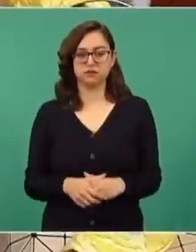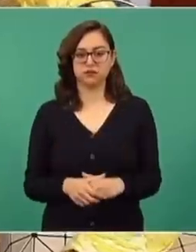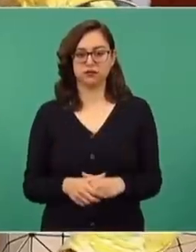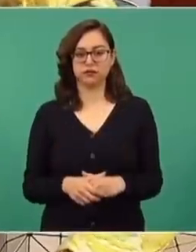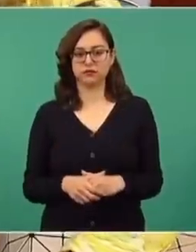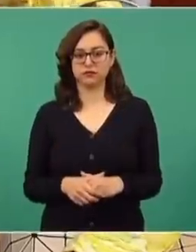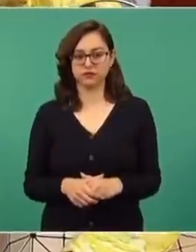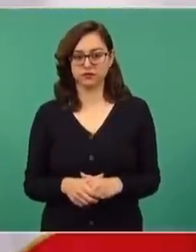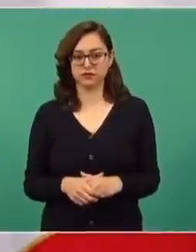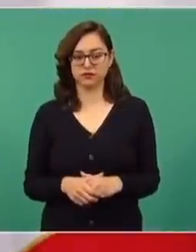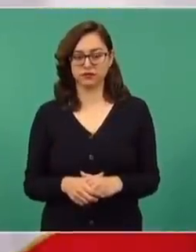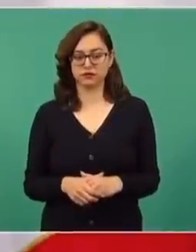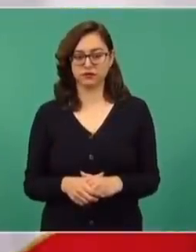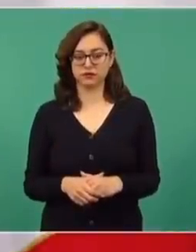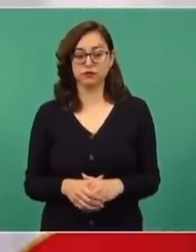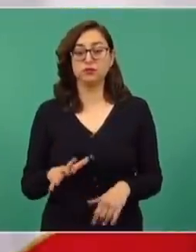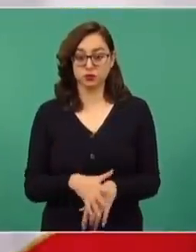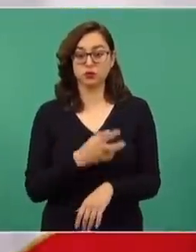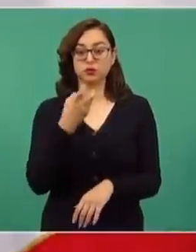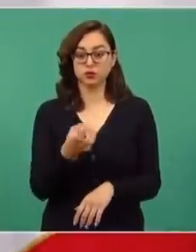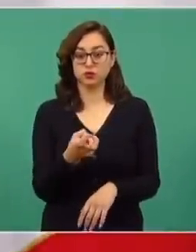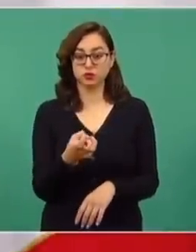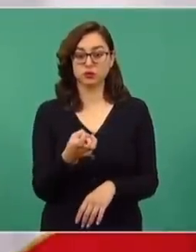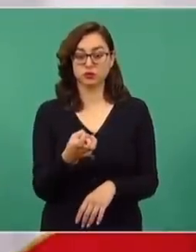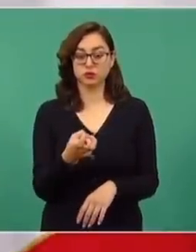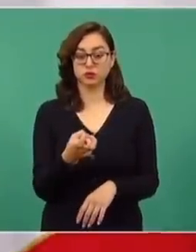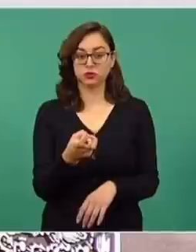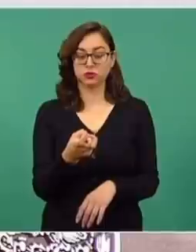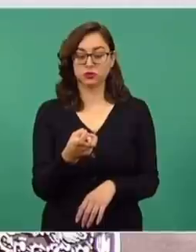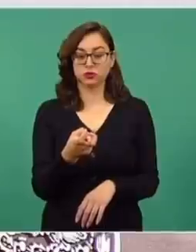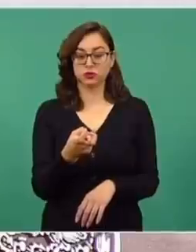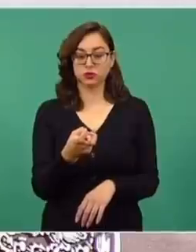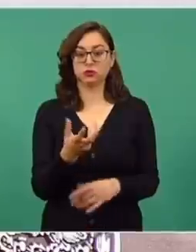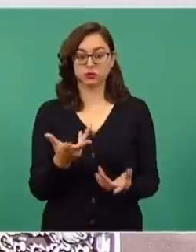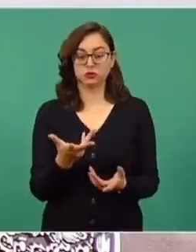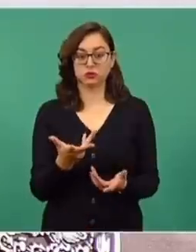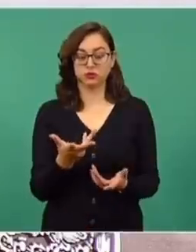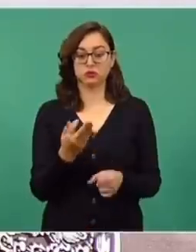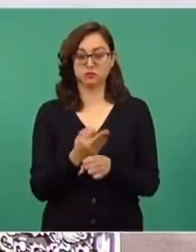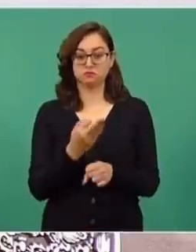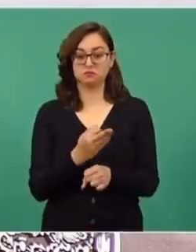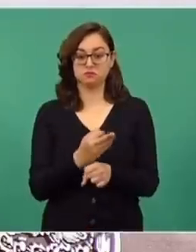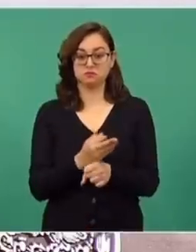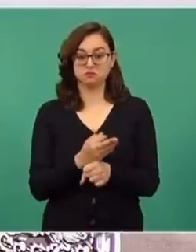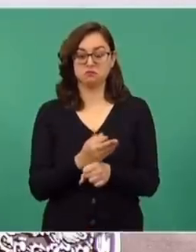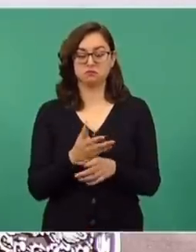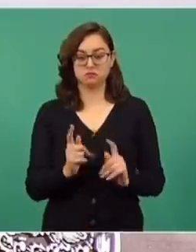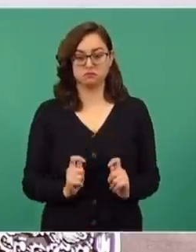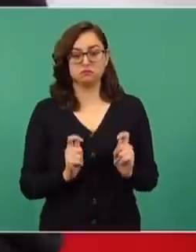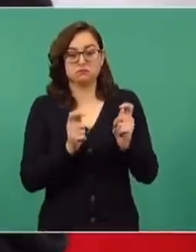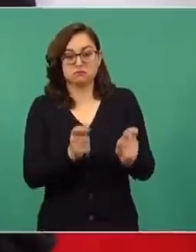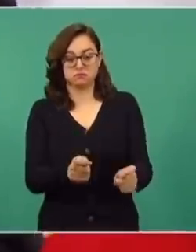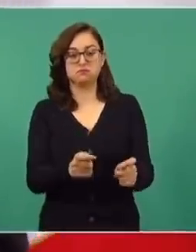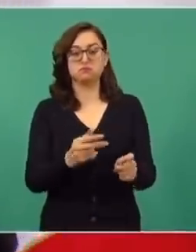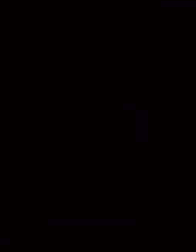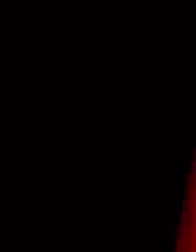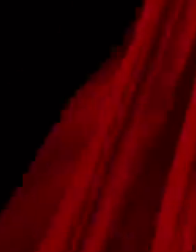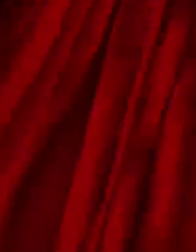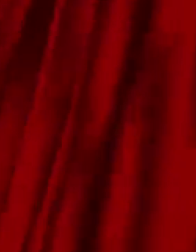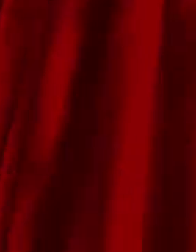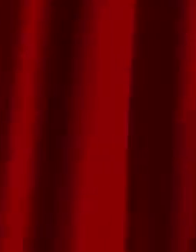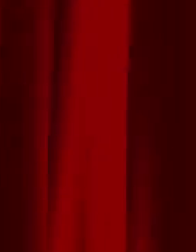Por eso vamos a imponer la condecoración del Águila Azteca.